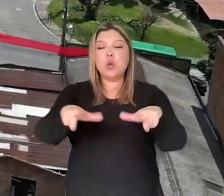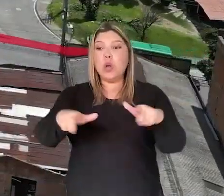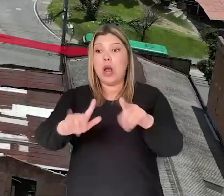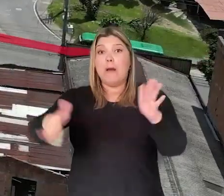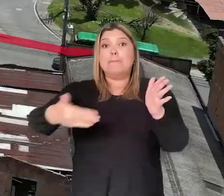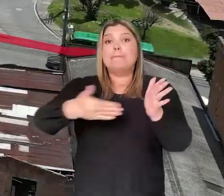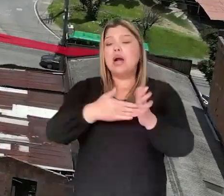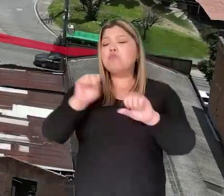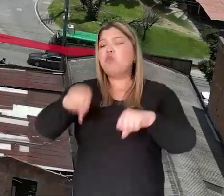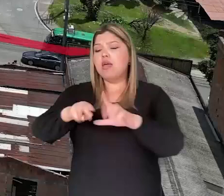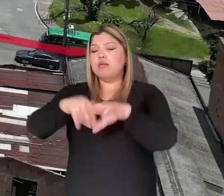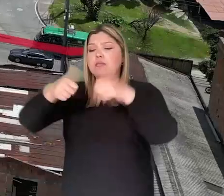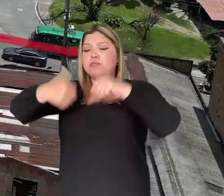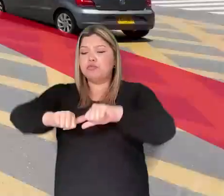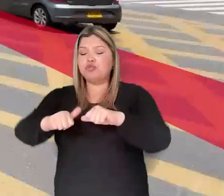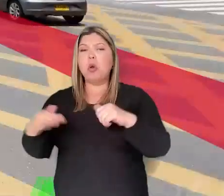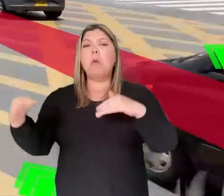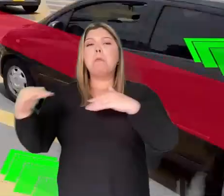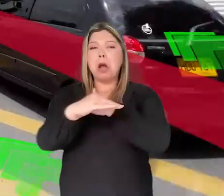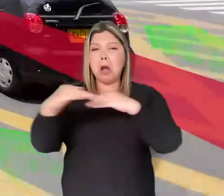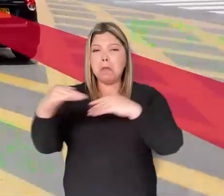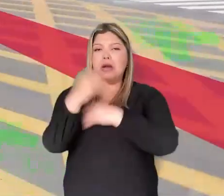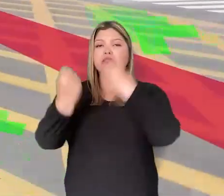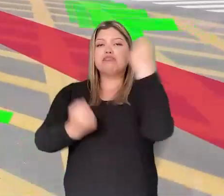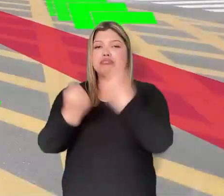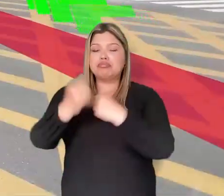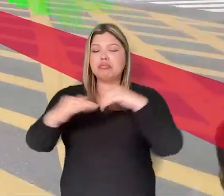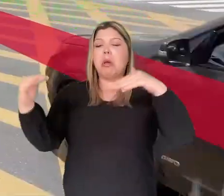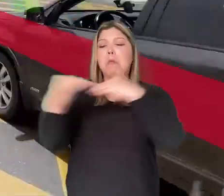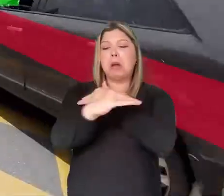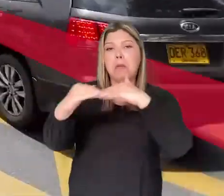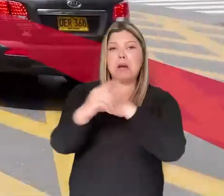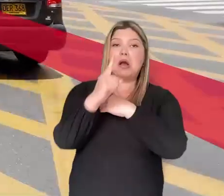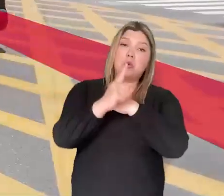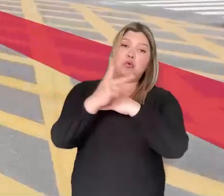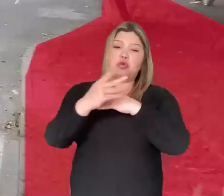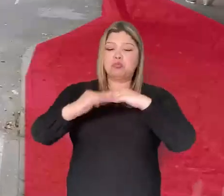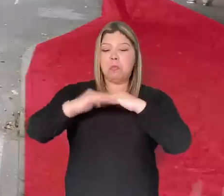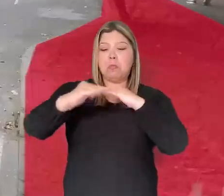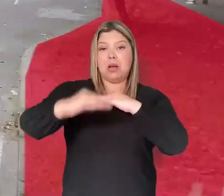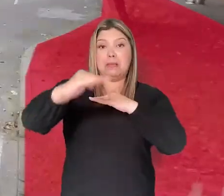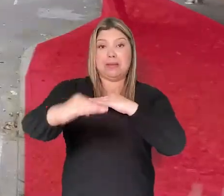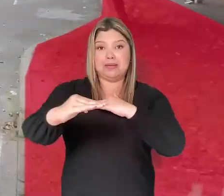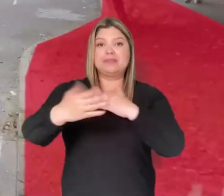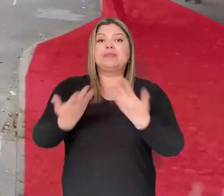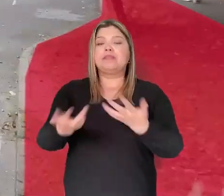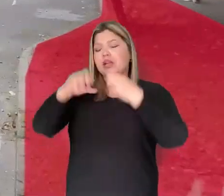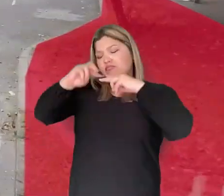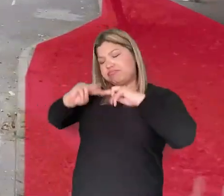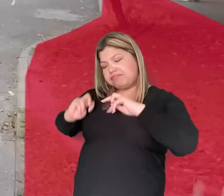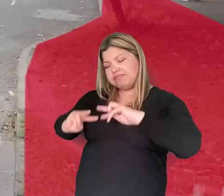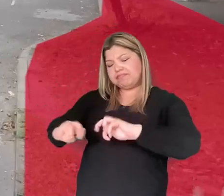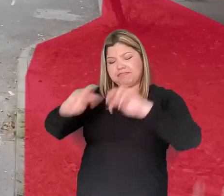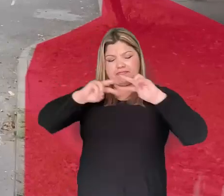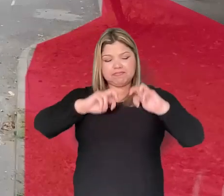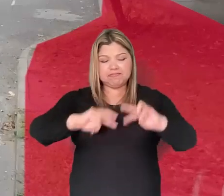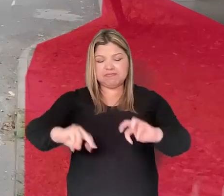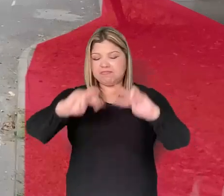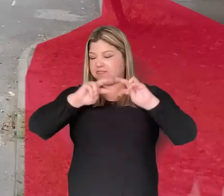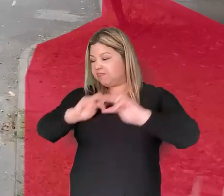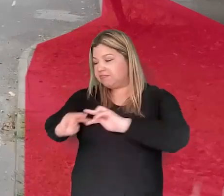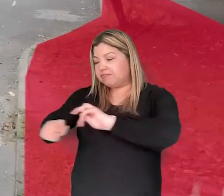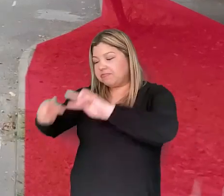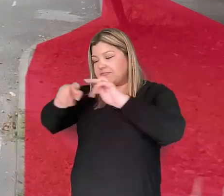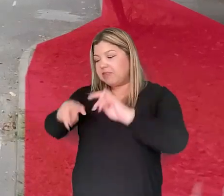circulación de las rutas de buses y demás vehículos por uno o dos carriles. Las exploraciones de suelo se harán en